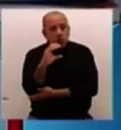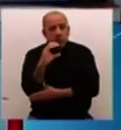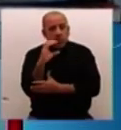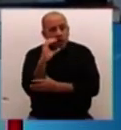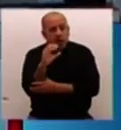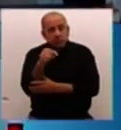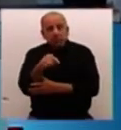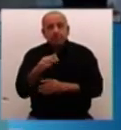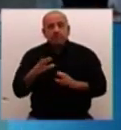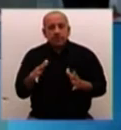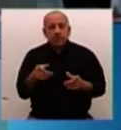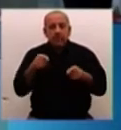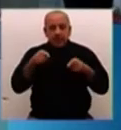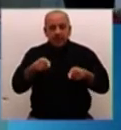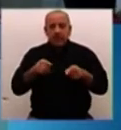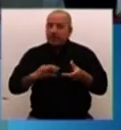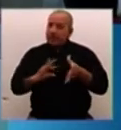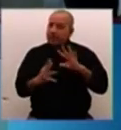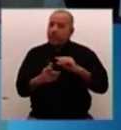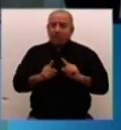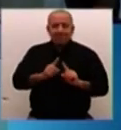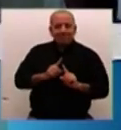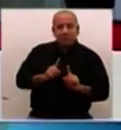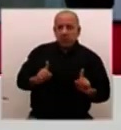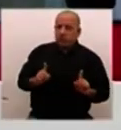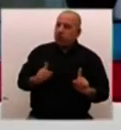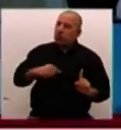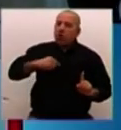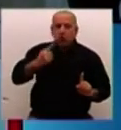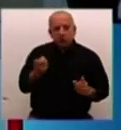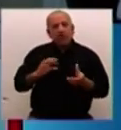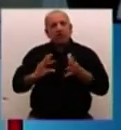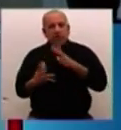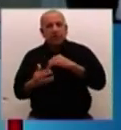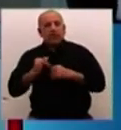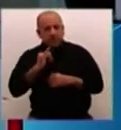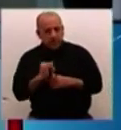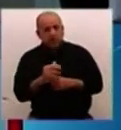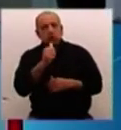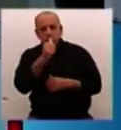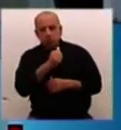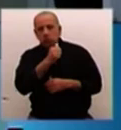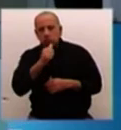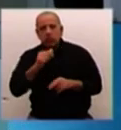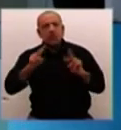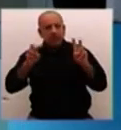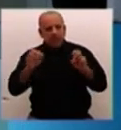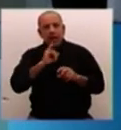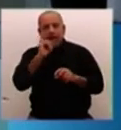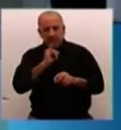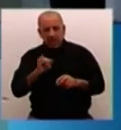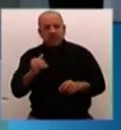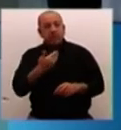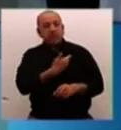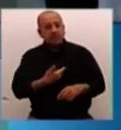que de esa forma no, tenía que ser de otra, que veremos cuál es, porque ahora se abre, y Santos lo dice con claridad,